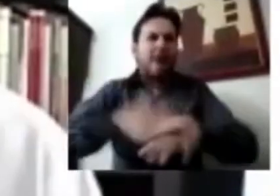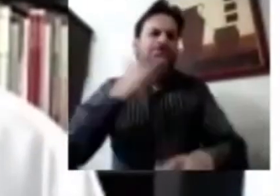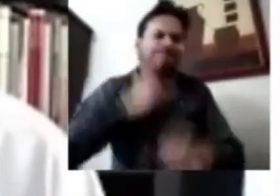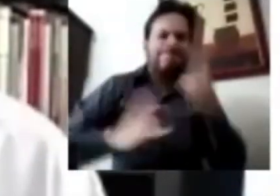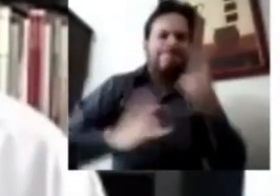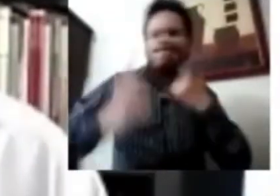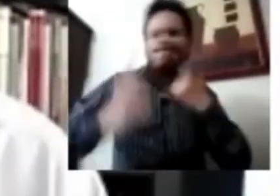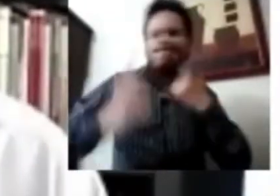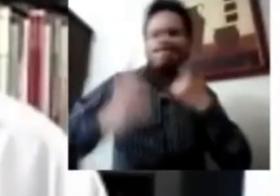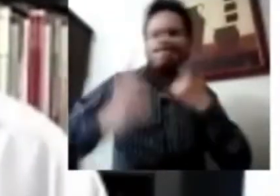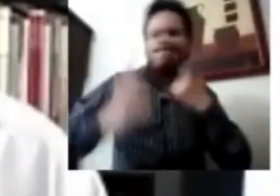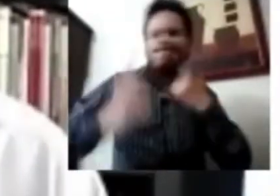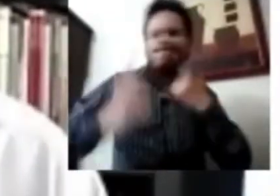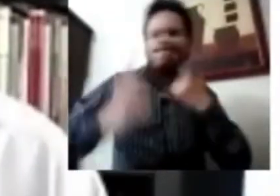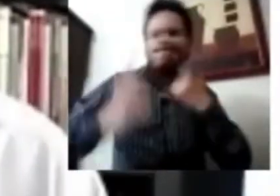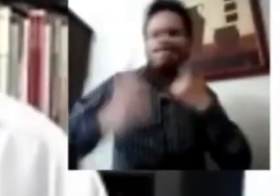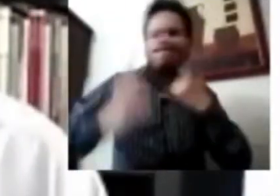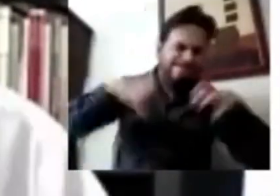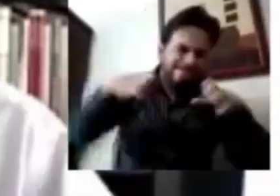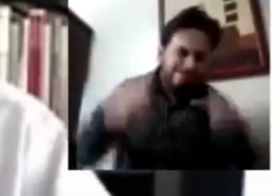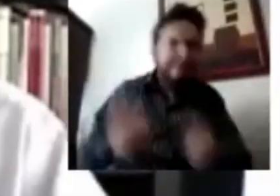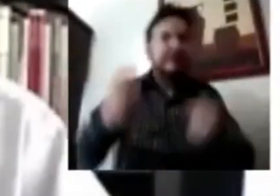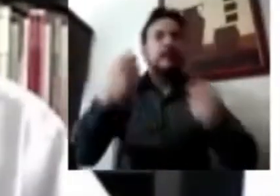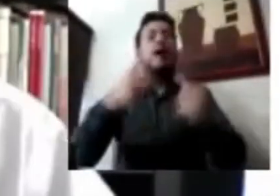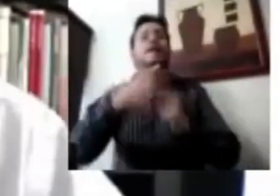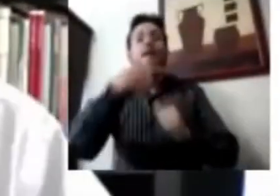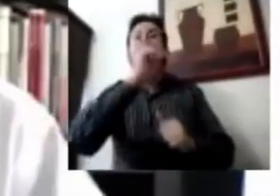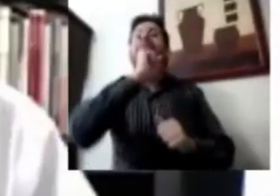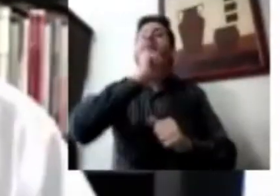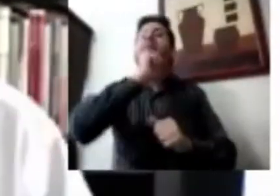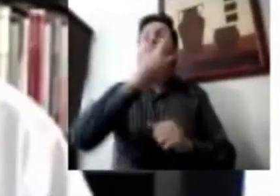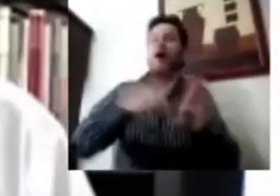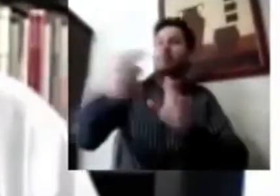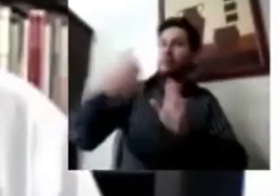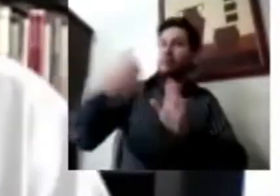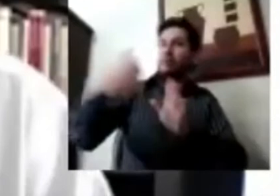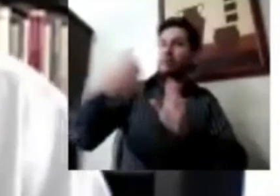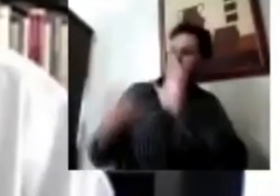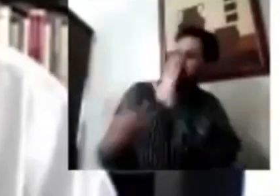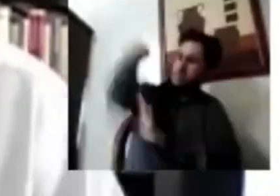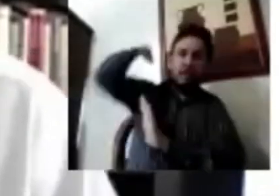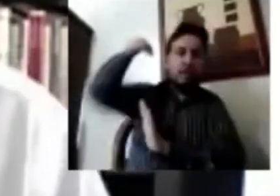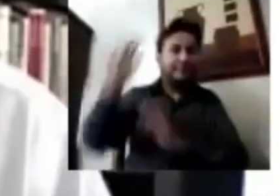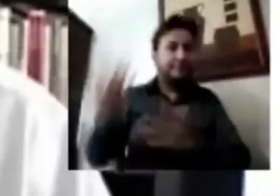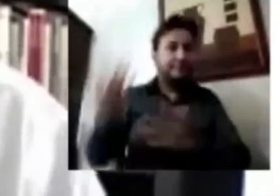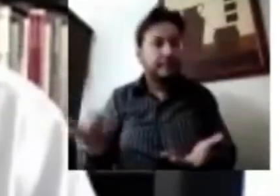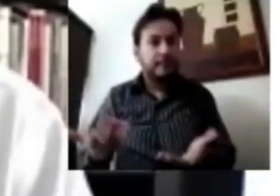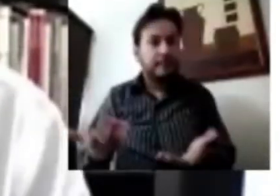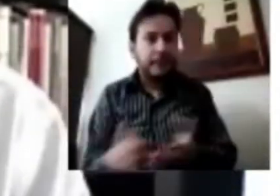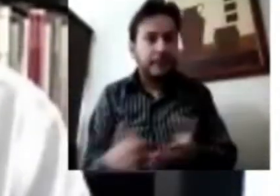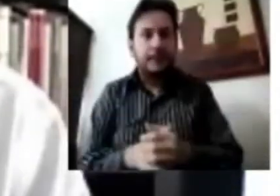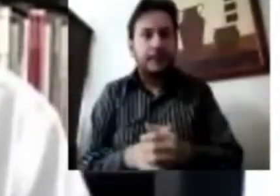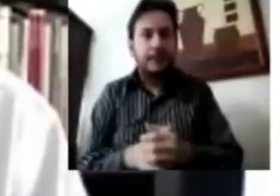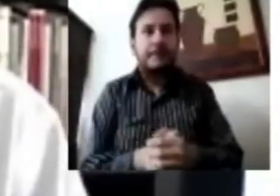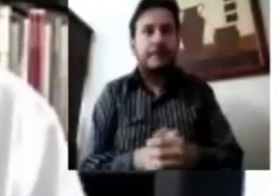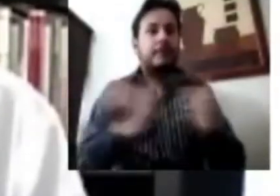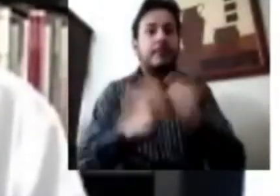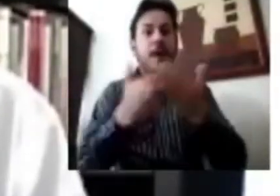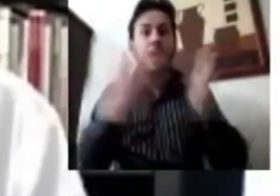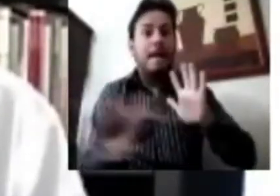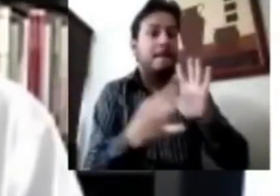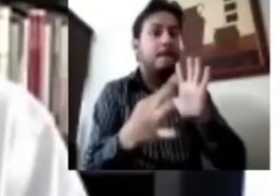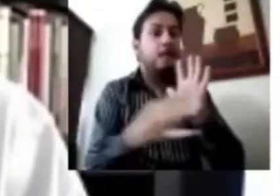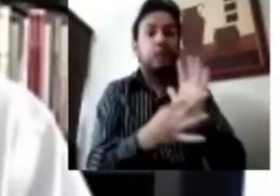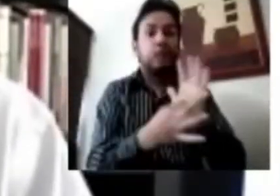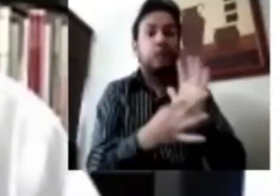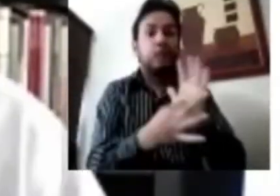cierto rechazo hacia ello. El punto 5 es la percepción de este regreso, o